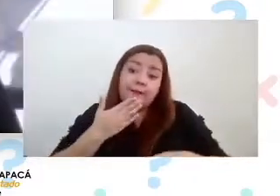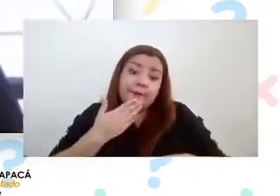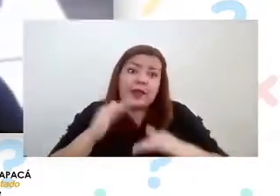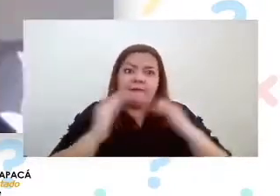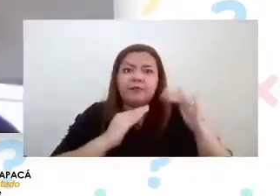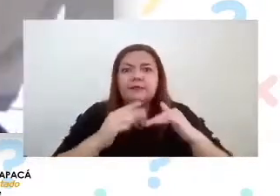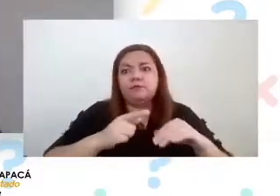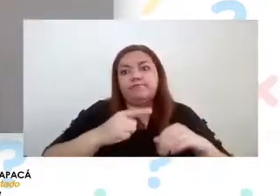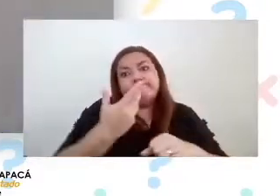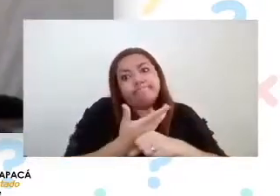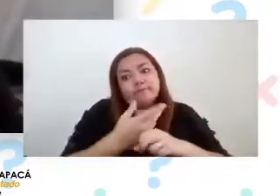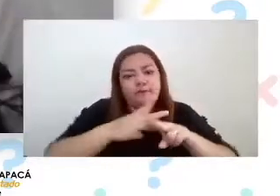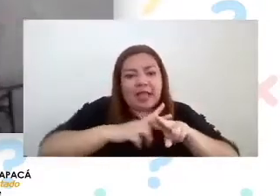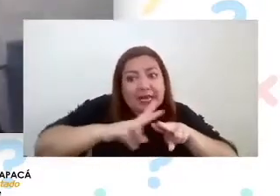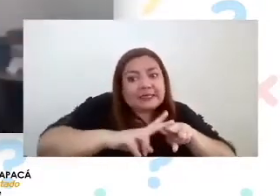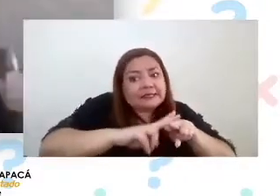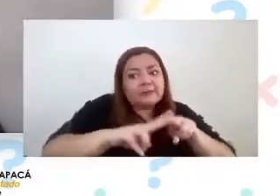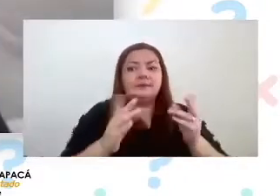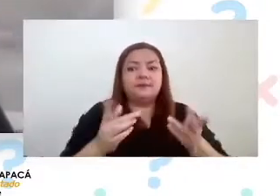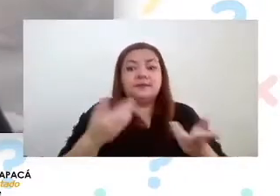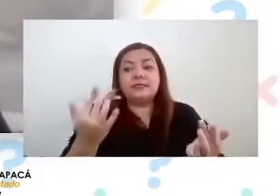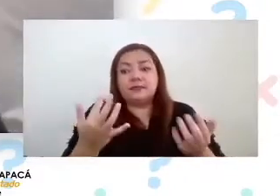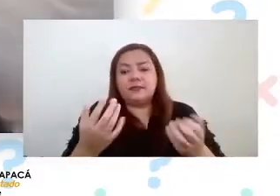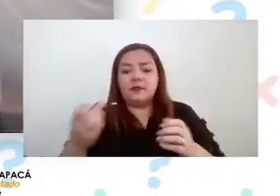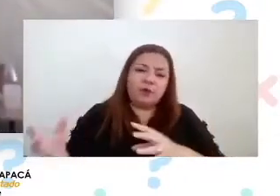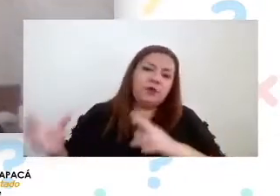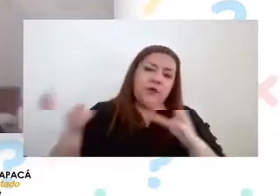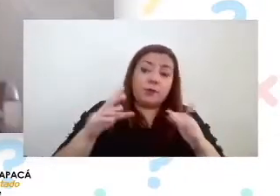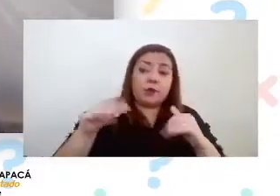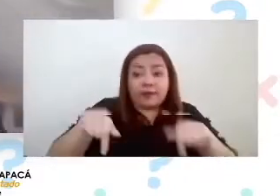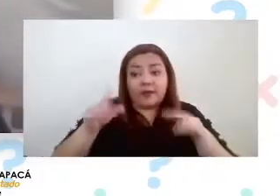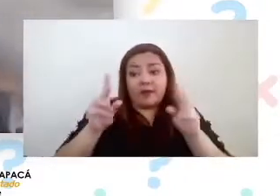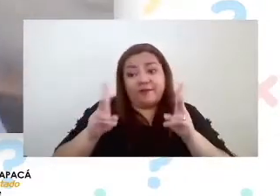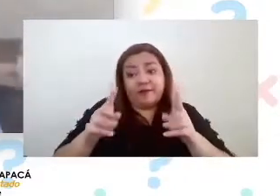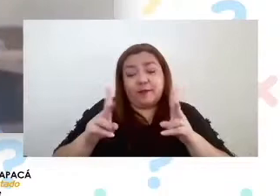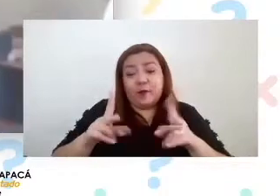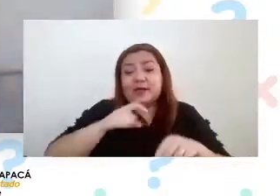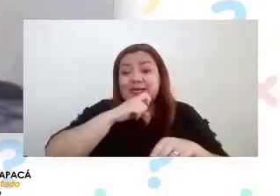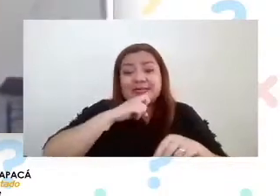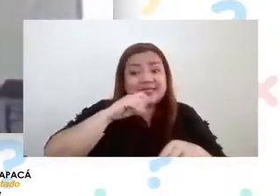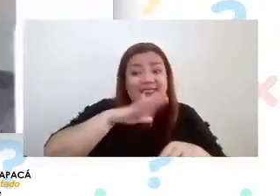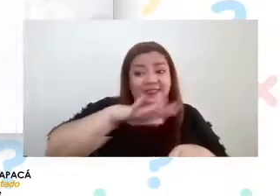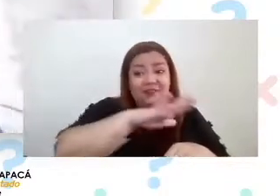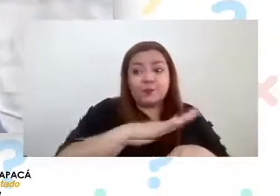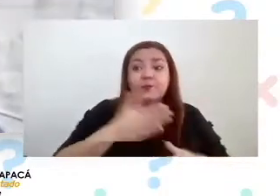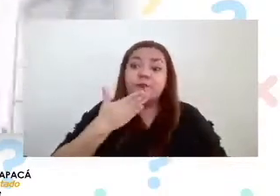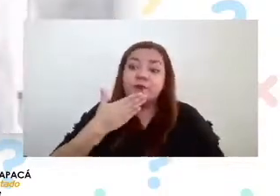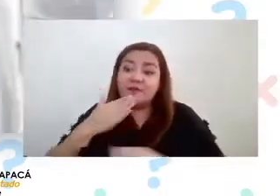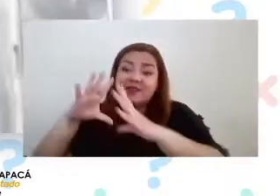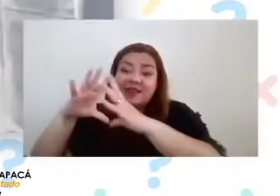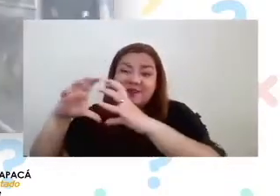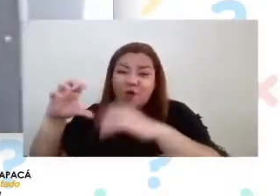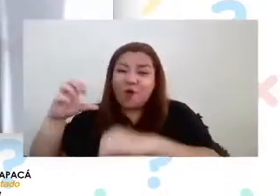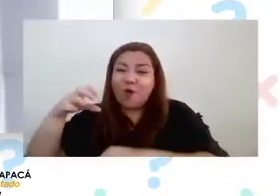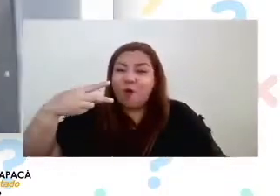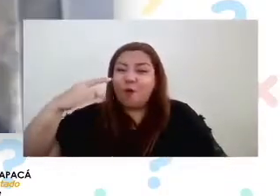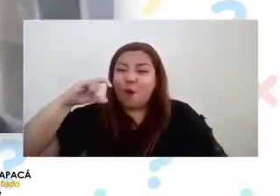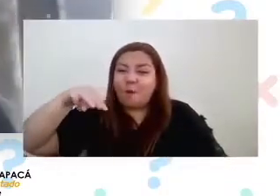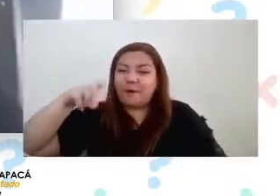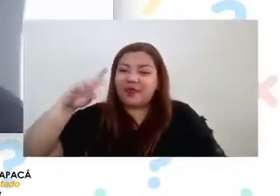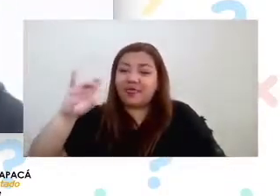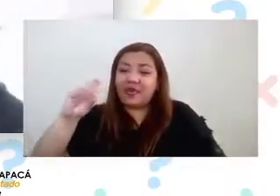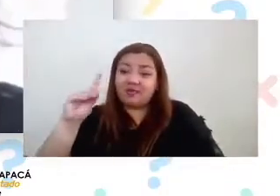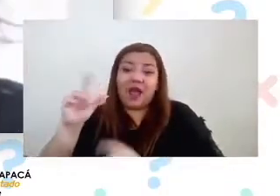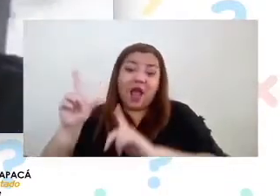como vivimos en el desierto y con harta humedad, también los materiales se echan a perder muy, muy rápido.